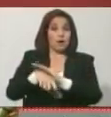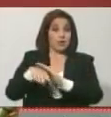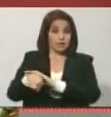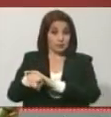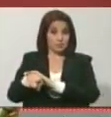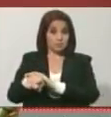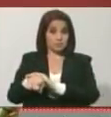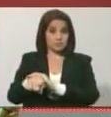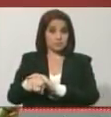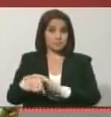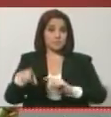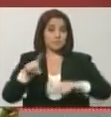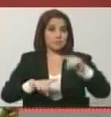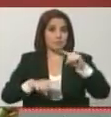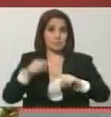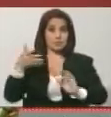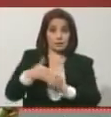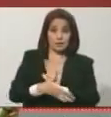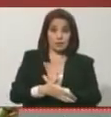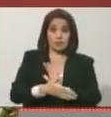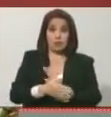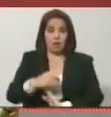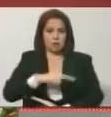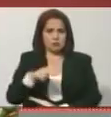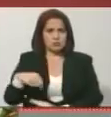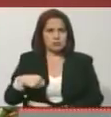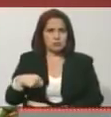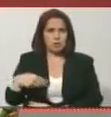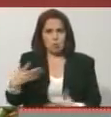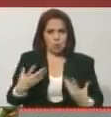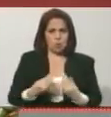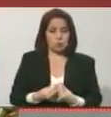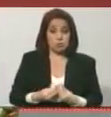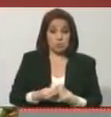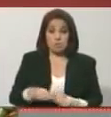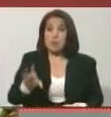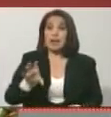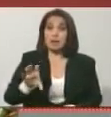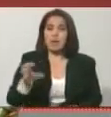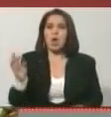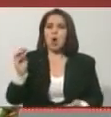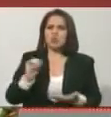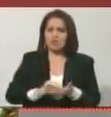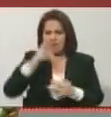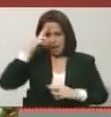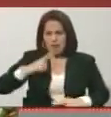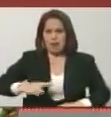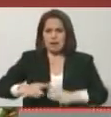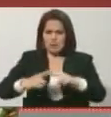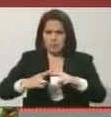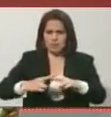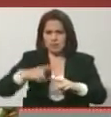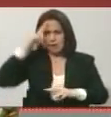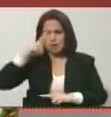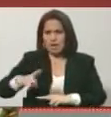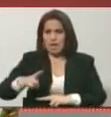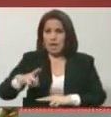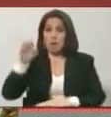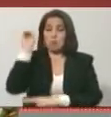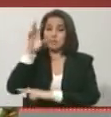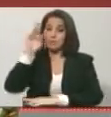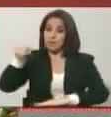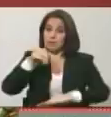Recuperar esa institución va a costar mucho, ¿yeron? Para que este país vuelva a creer en una Asamblea Nacional va a costar muchísimo.